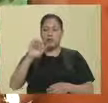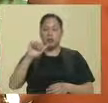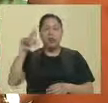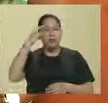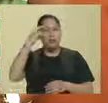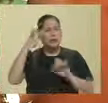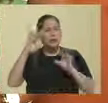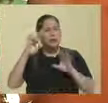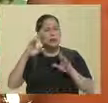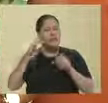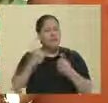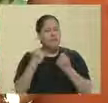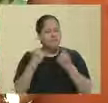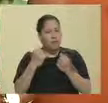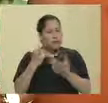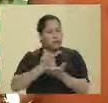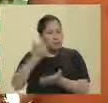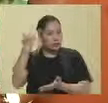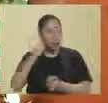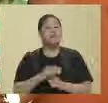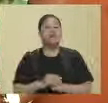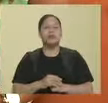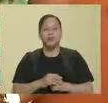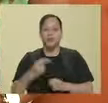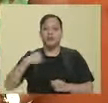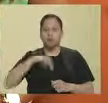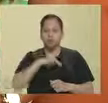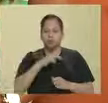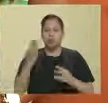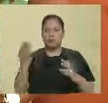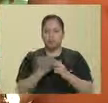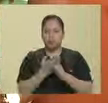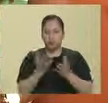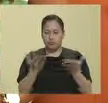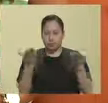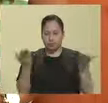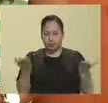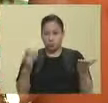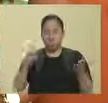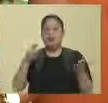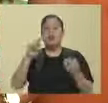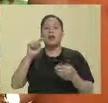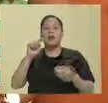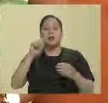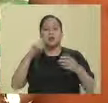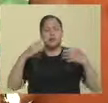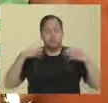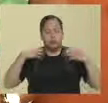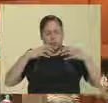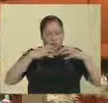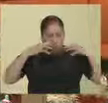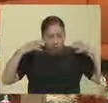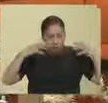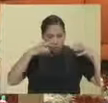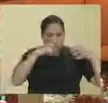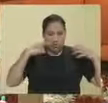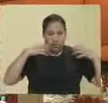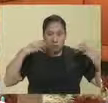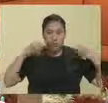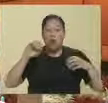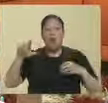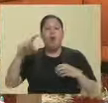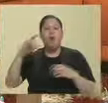sí podemos entrar a una, dividirlos en una cefalea tensional o migraña. Híjole.